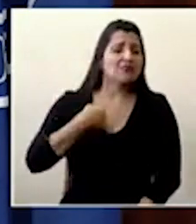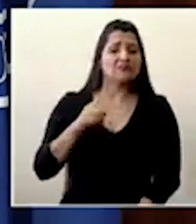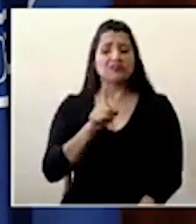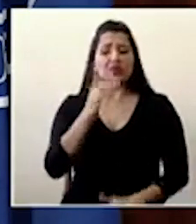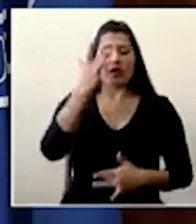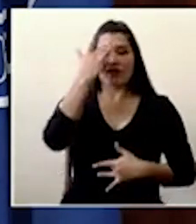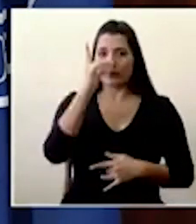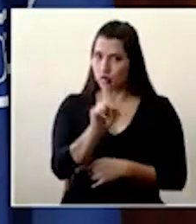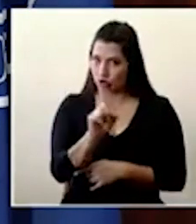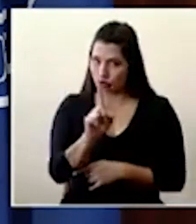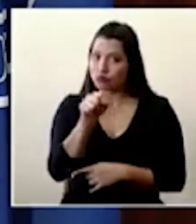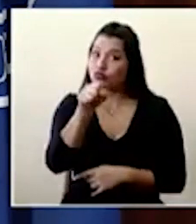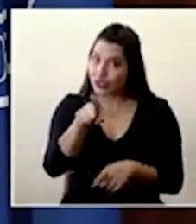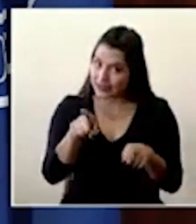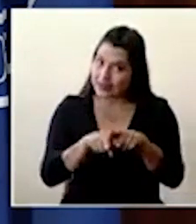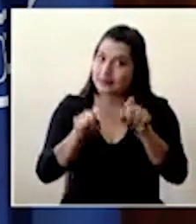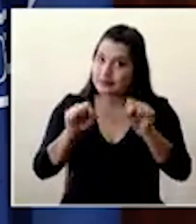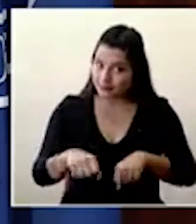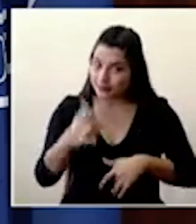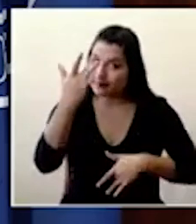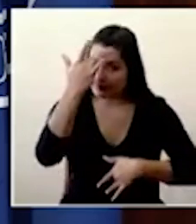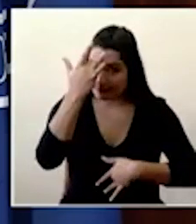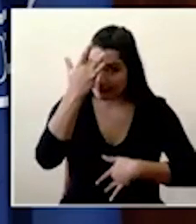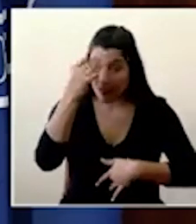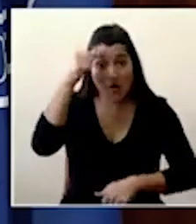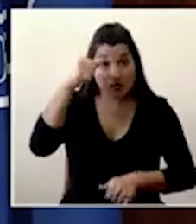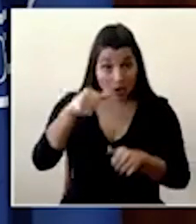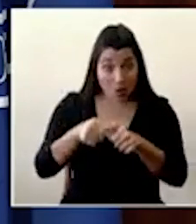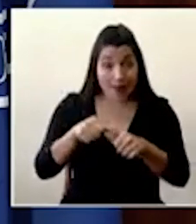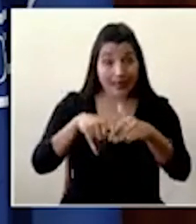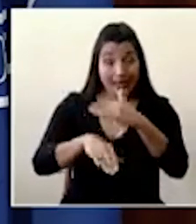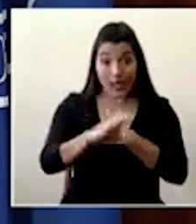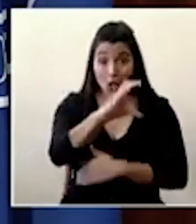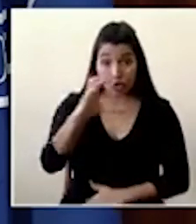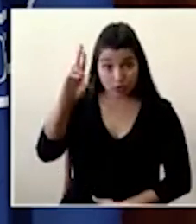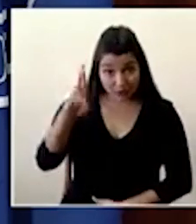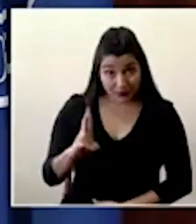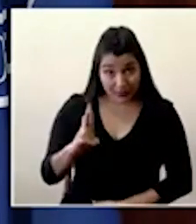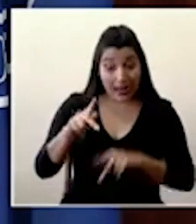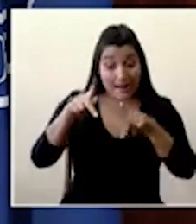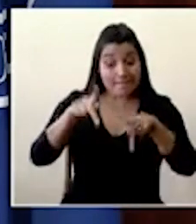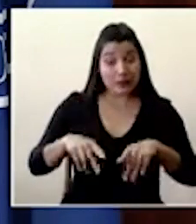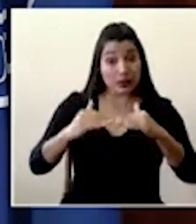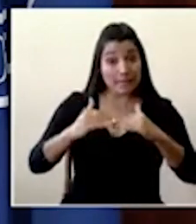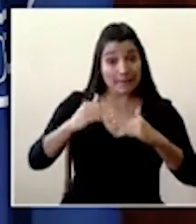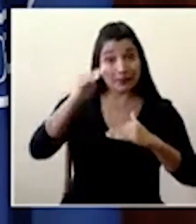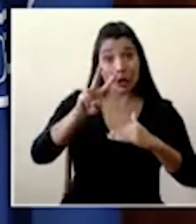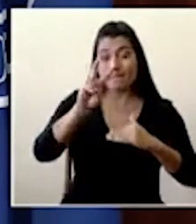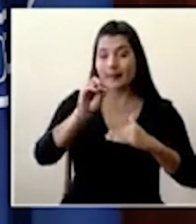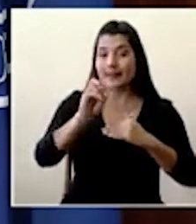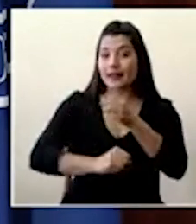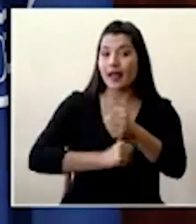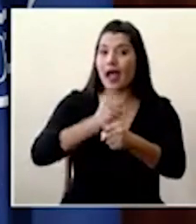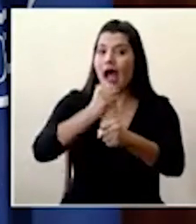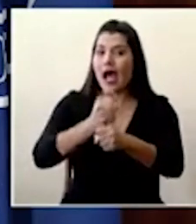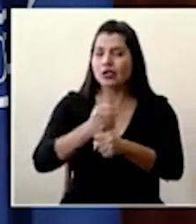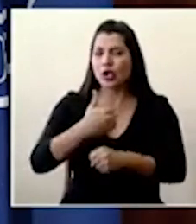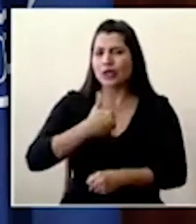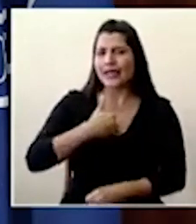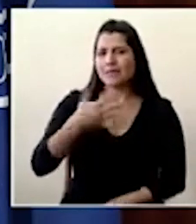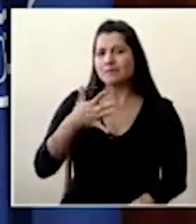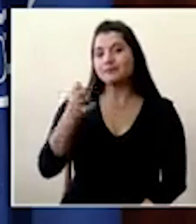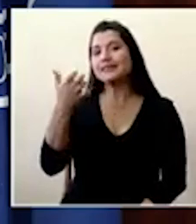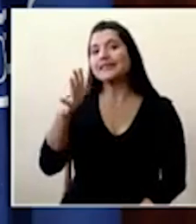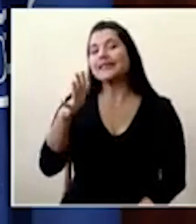Sí, también es con ustedes. Recordemos que en nuestro país en mayores de 20 años tenemos aproximadamente un 15